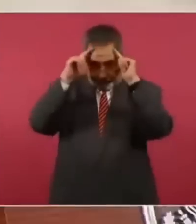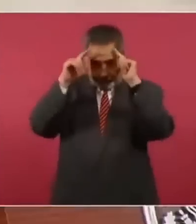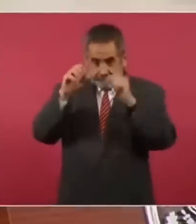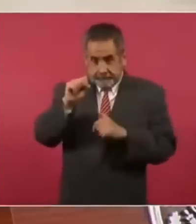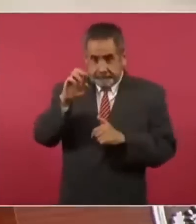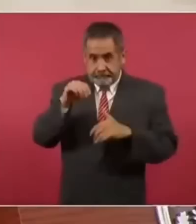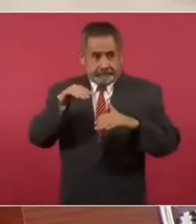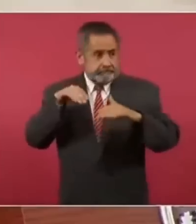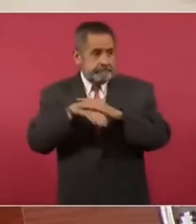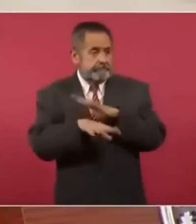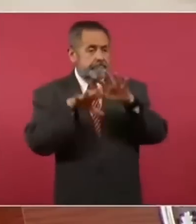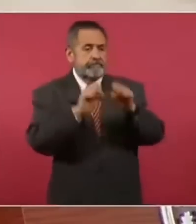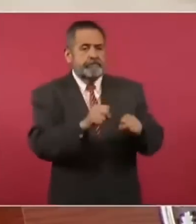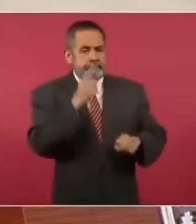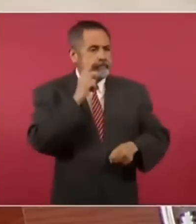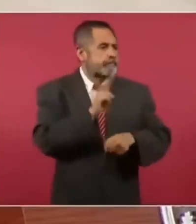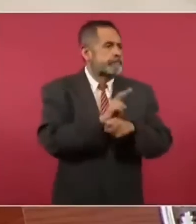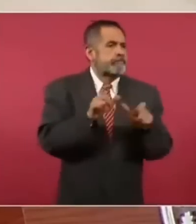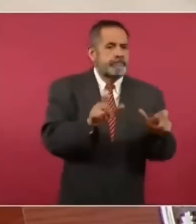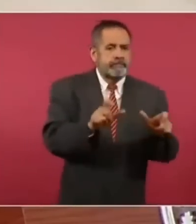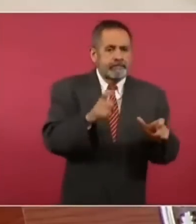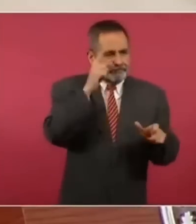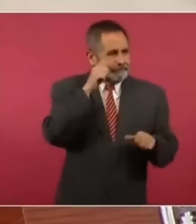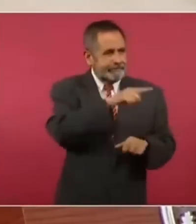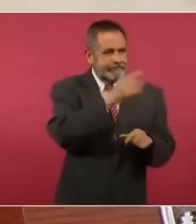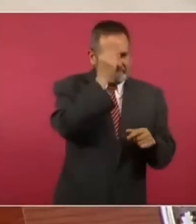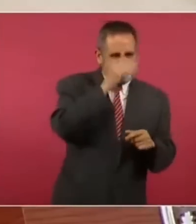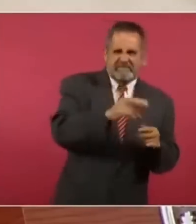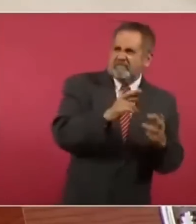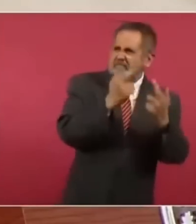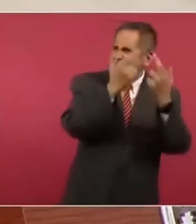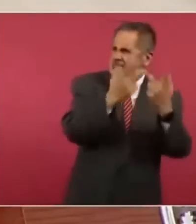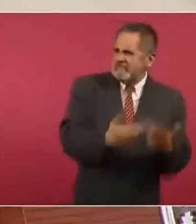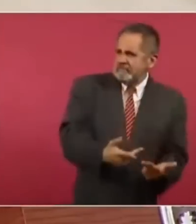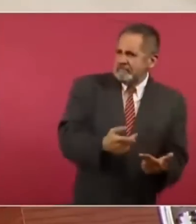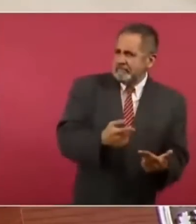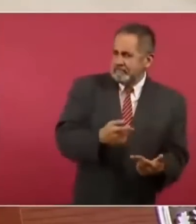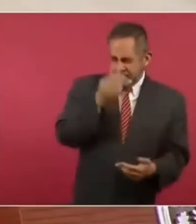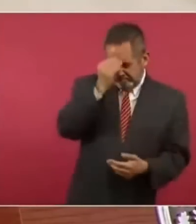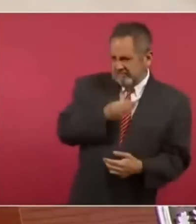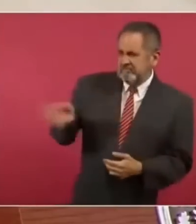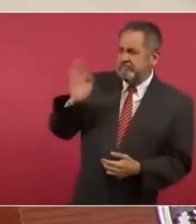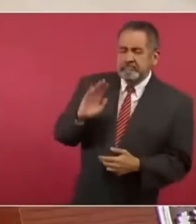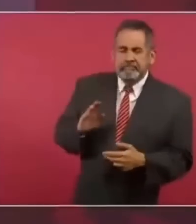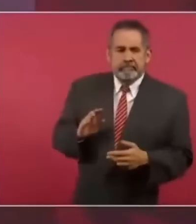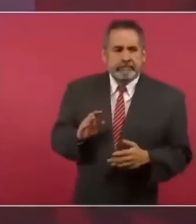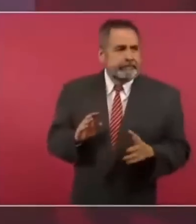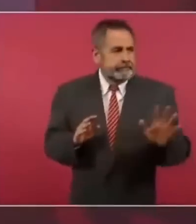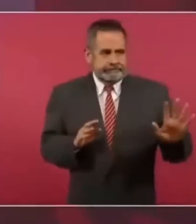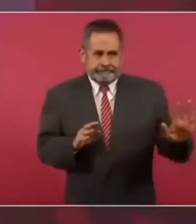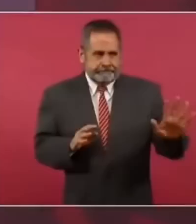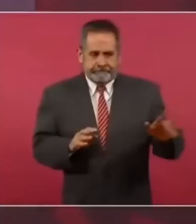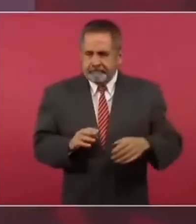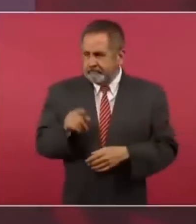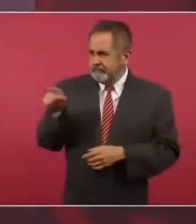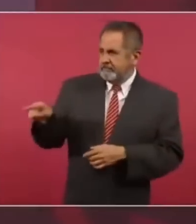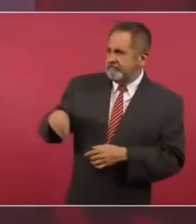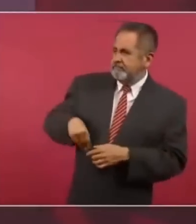cuidar que no haya un sabotaje y que nos culpen